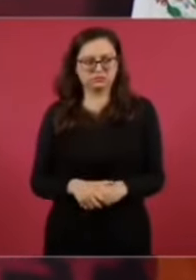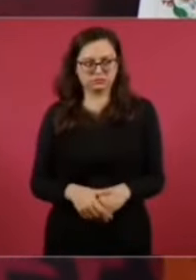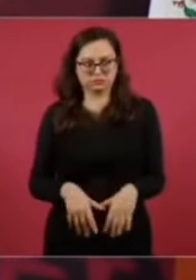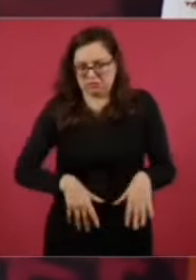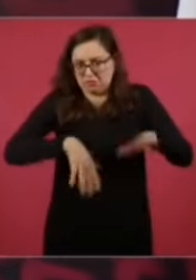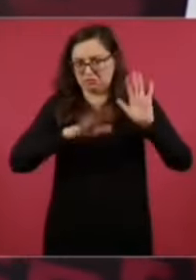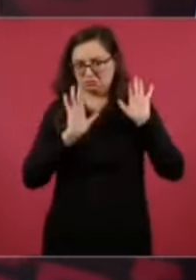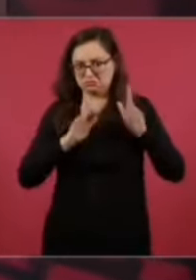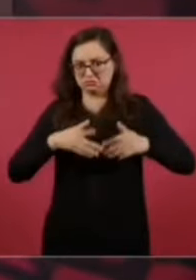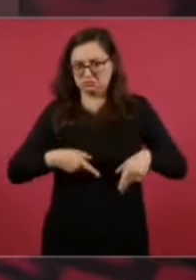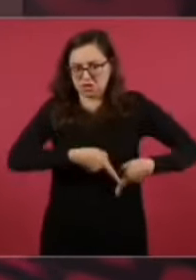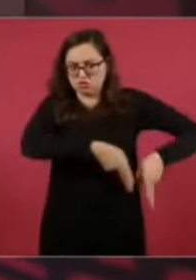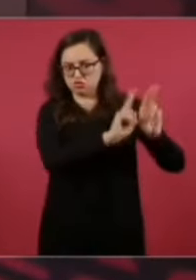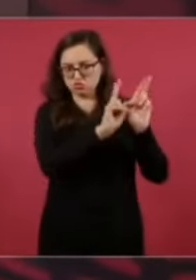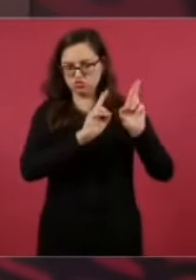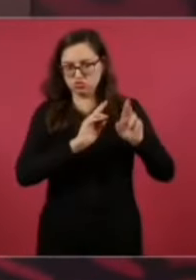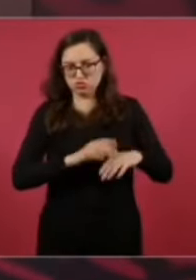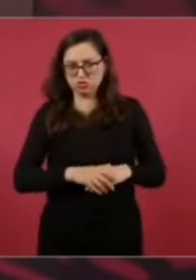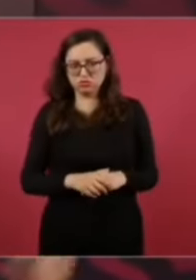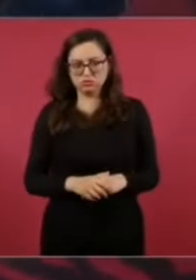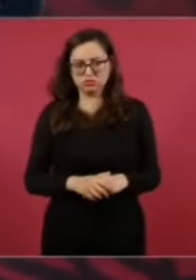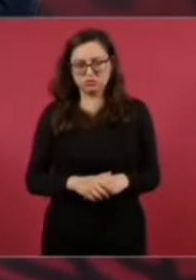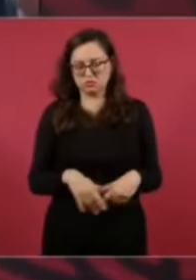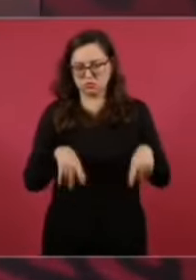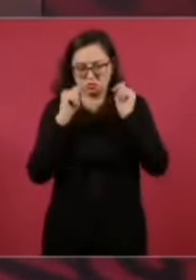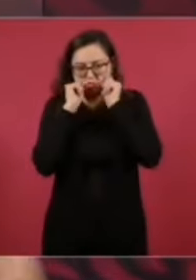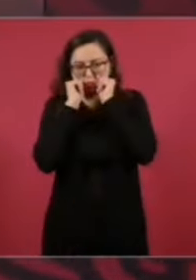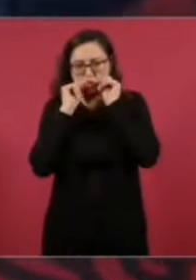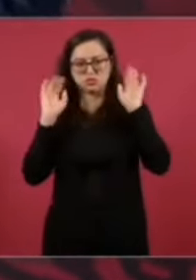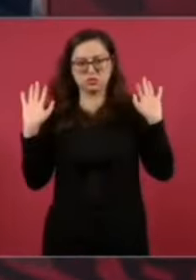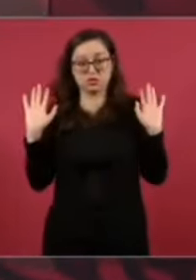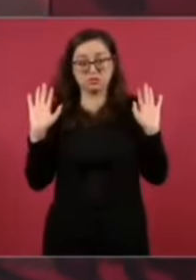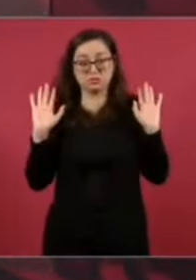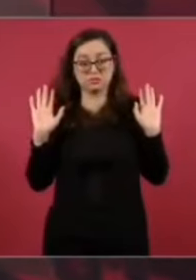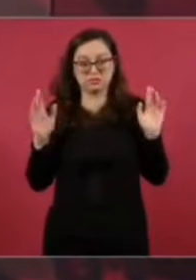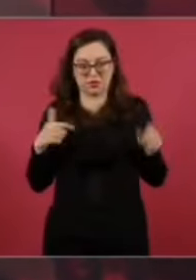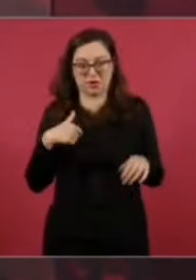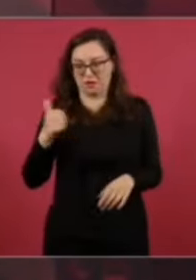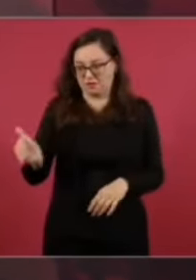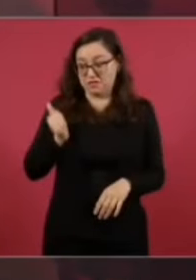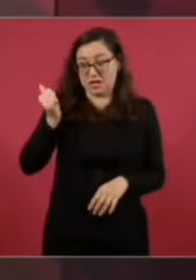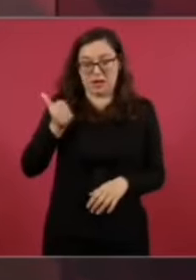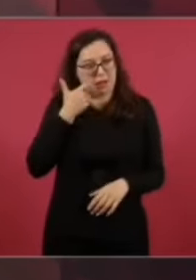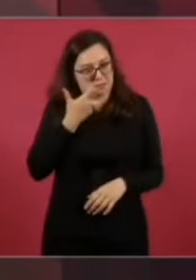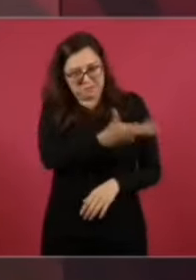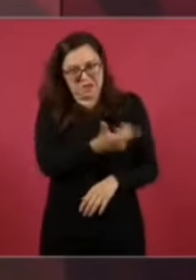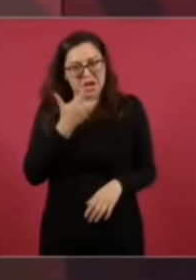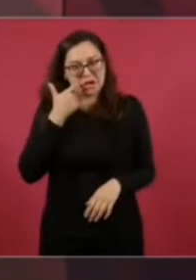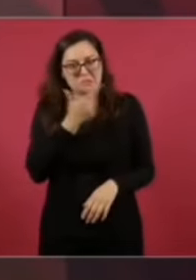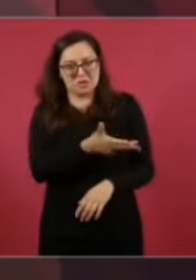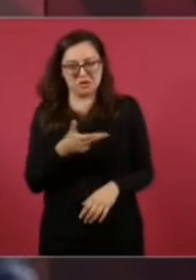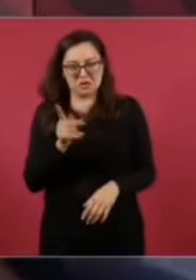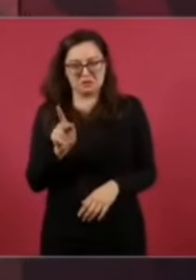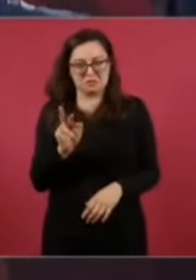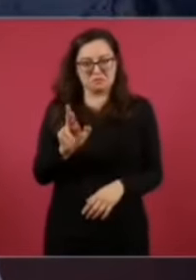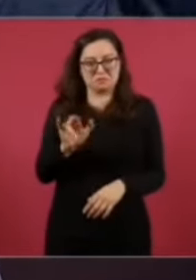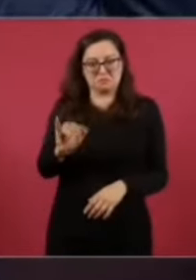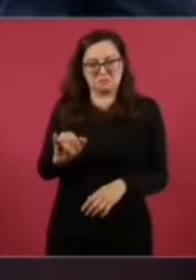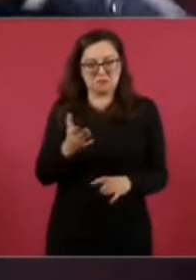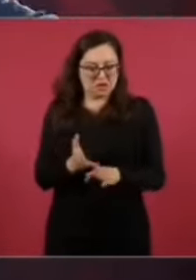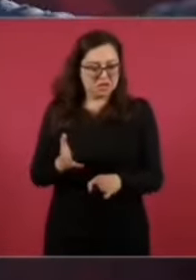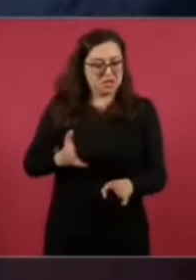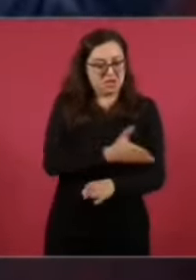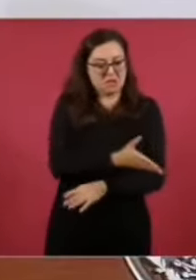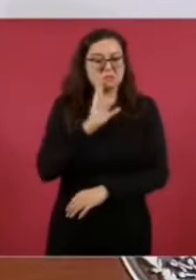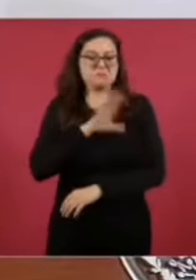ya vieron qué malos